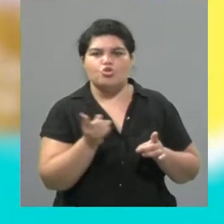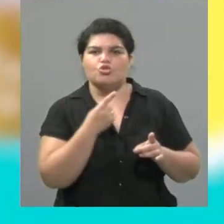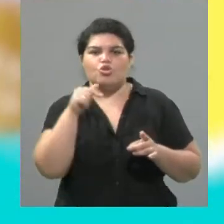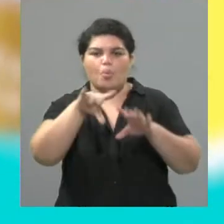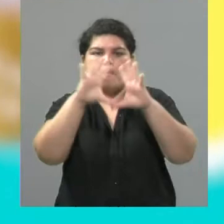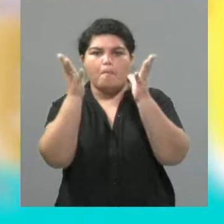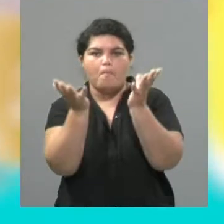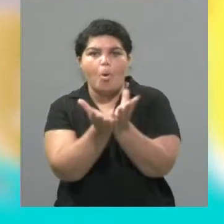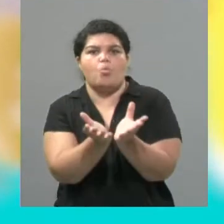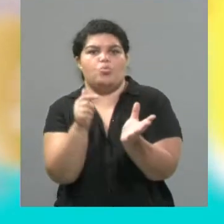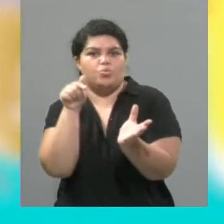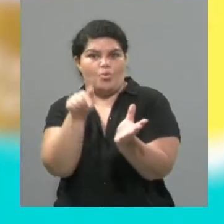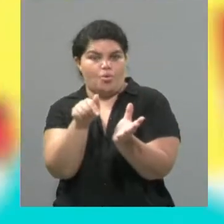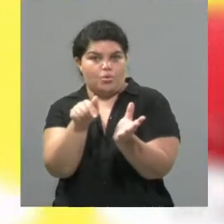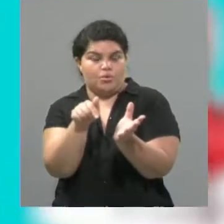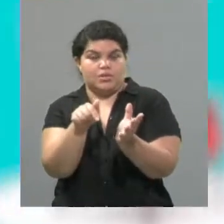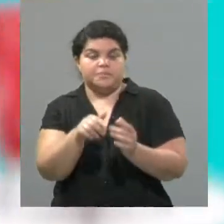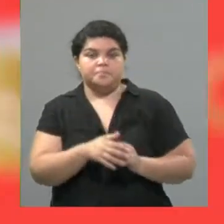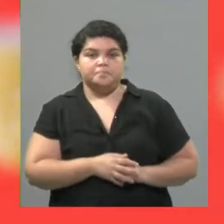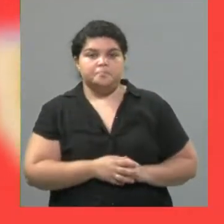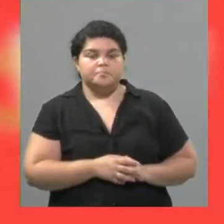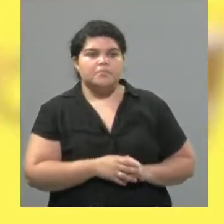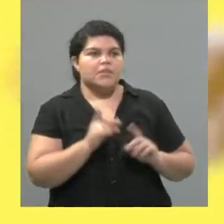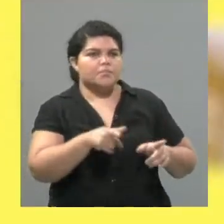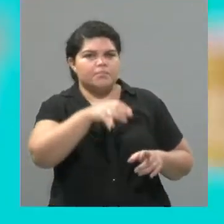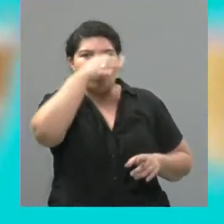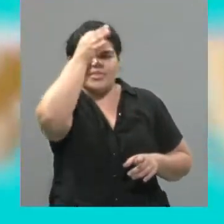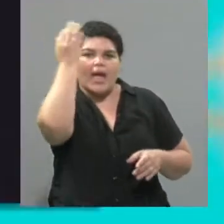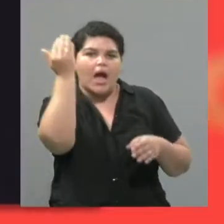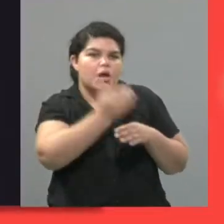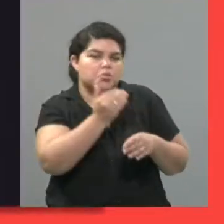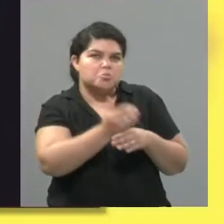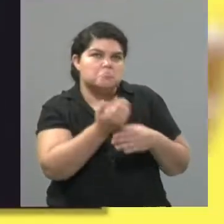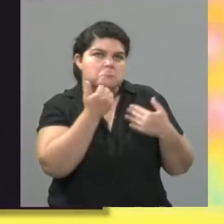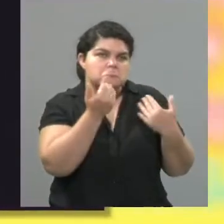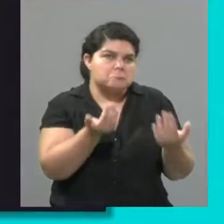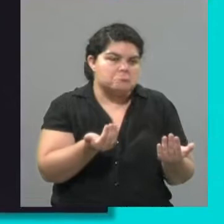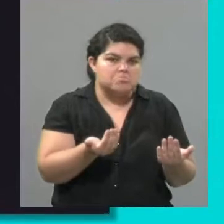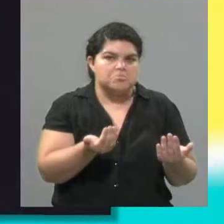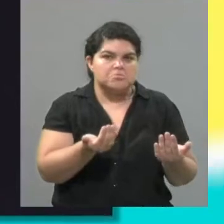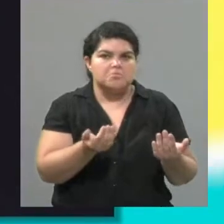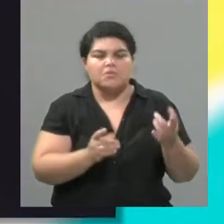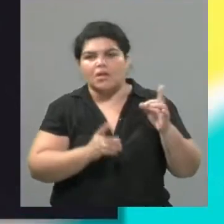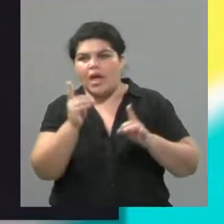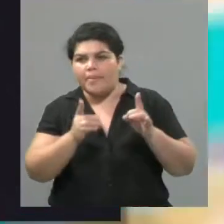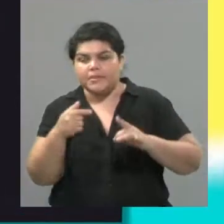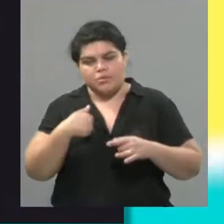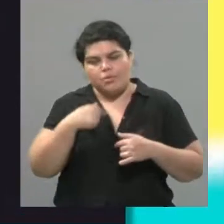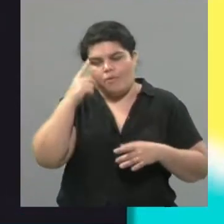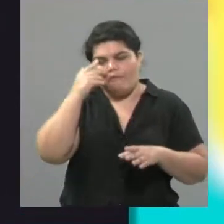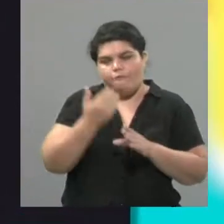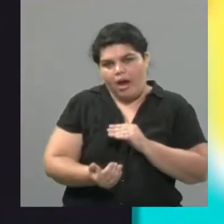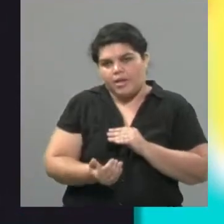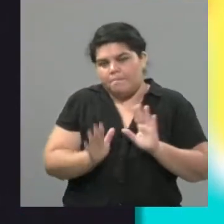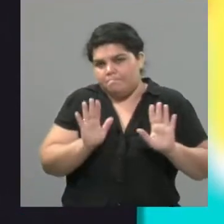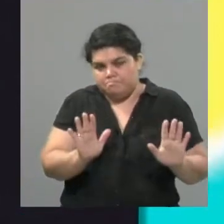sé si son muchos, bueno, al menos en el teatro, ¿no? Porque no quiero generalizar porque por ahí estaría entrando en un error, pero...